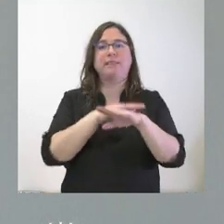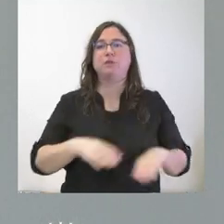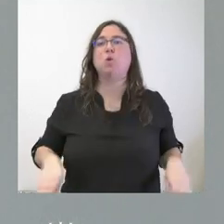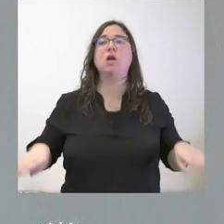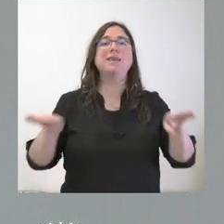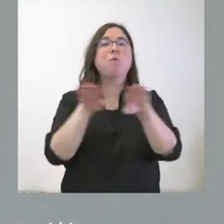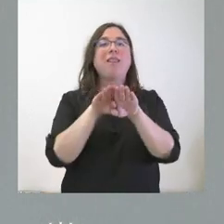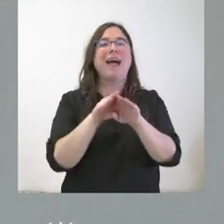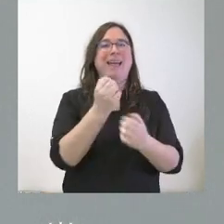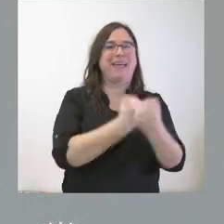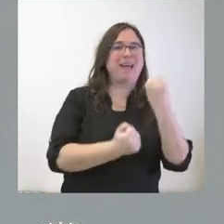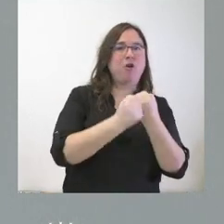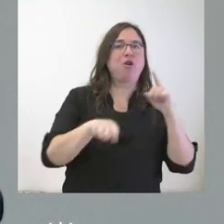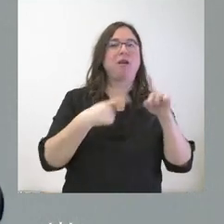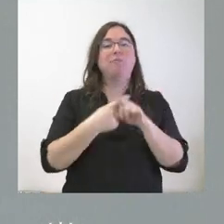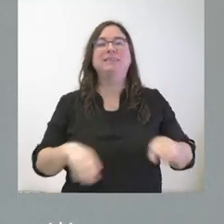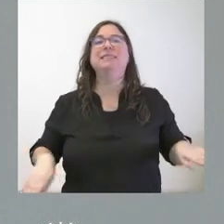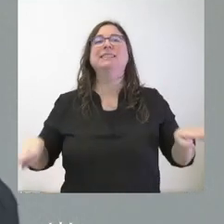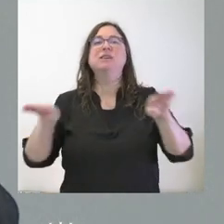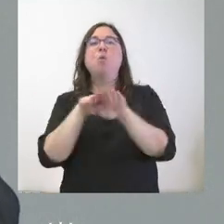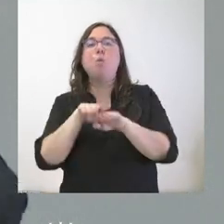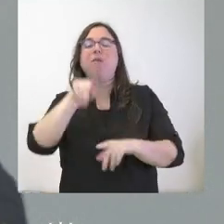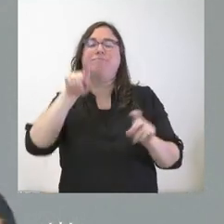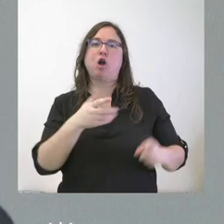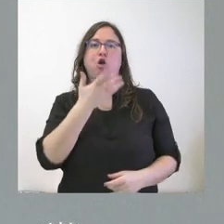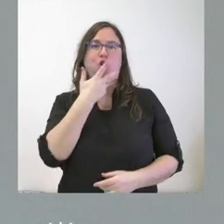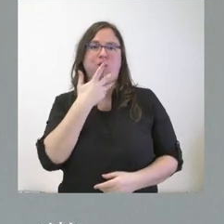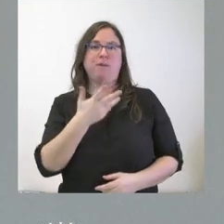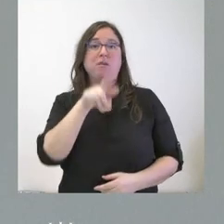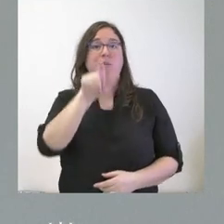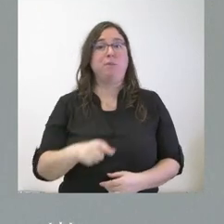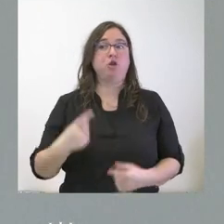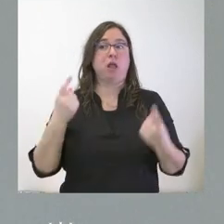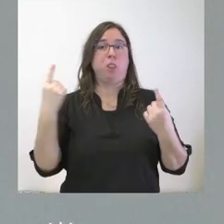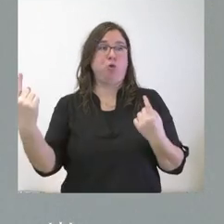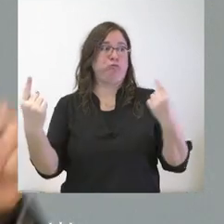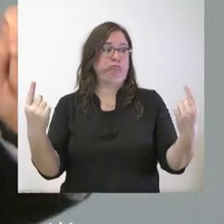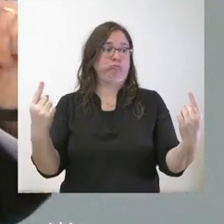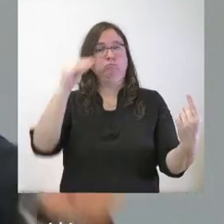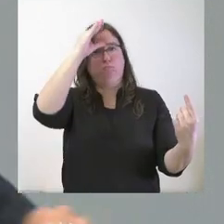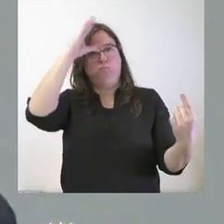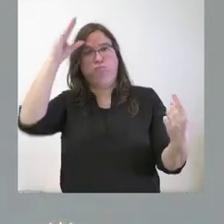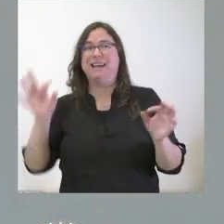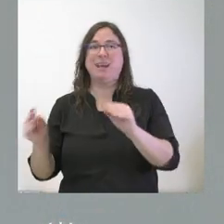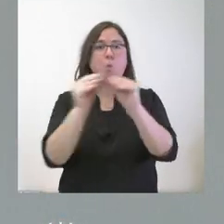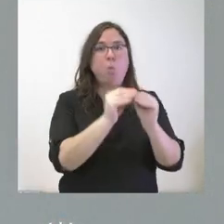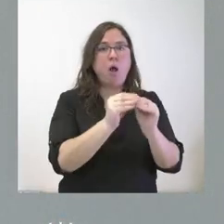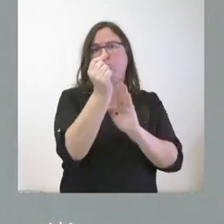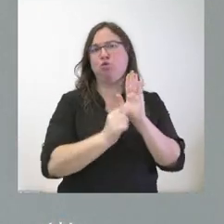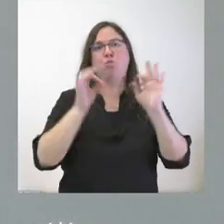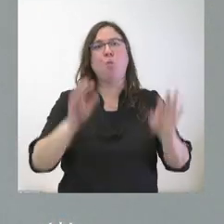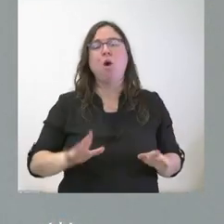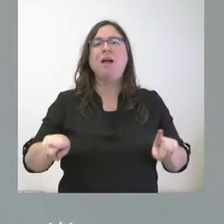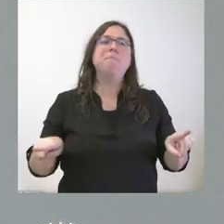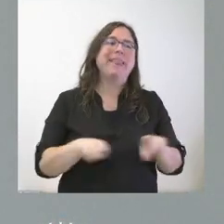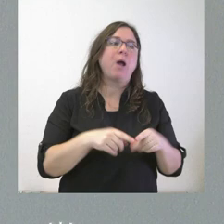igualdad económica, sino también la igualdad en el tratamiento de los conocimientos. Y dos personas que tienen el mismo conocimiento tienen que ser evaluadas igual, aunque iban